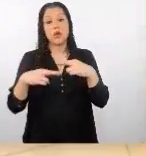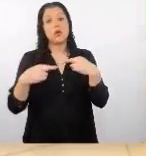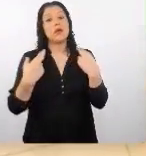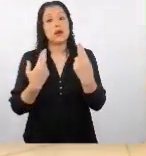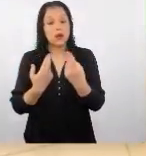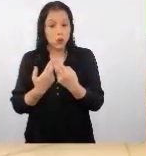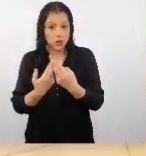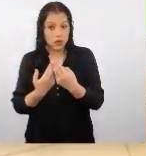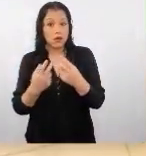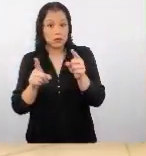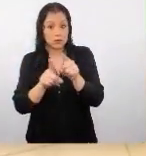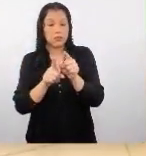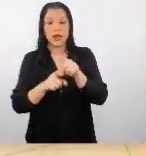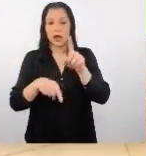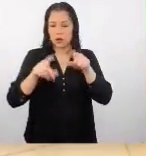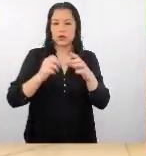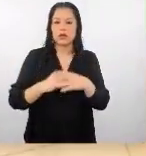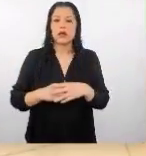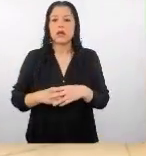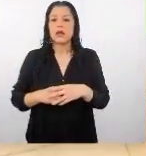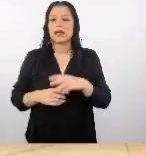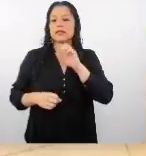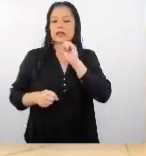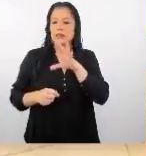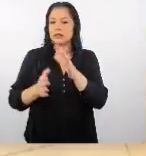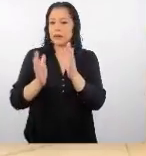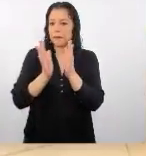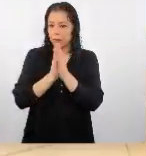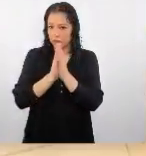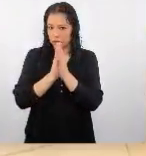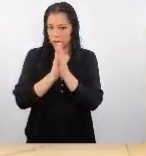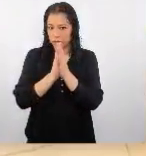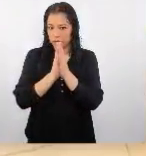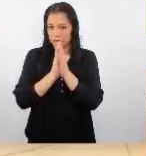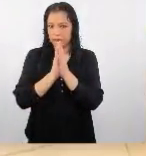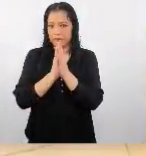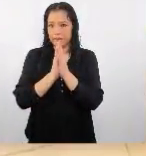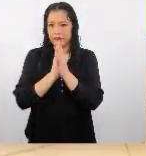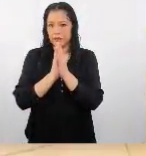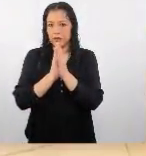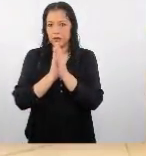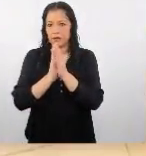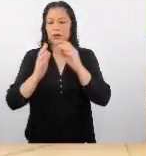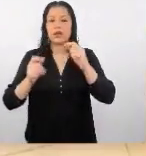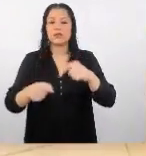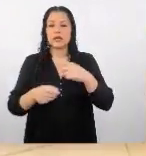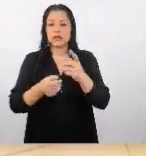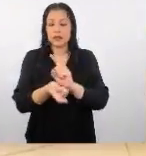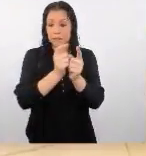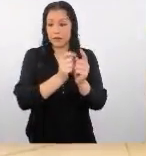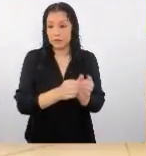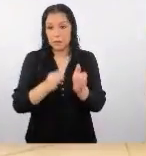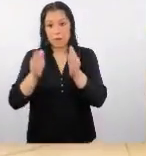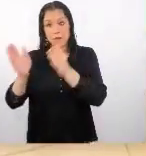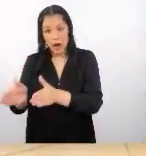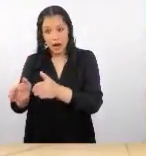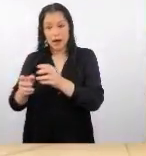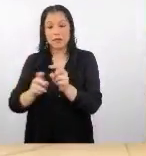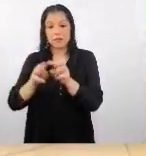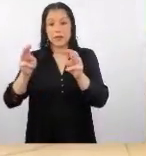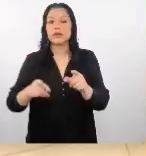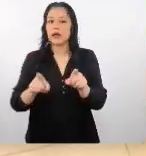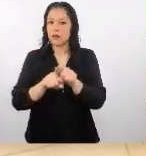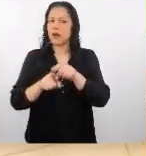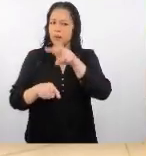ha pasado en road shows que se les indica por favor siguiente porque tienen que pasar otra mesa eso ha pasado también aquí en Perú ha pasado en